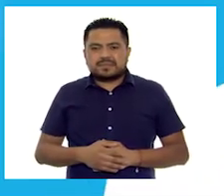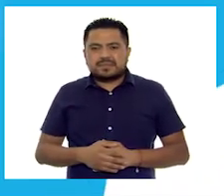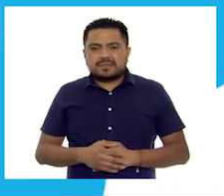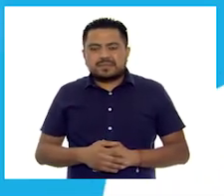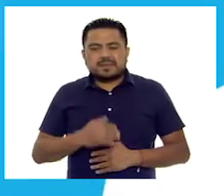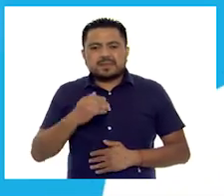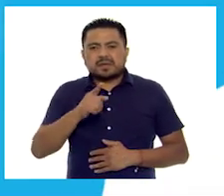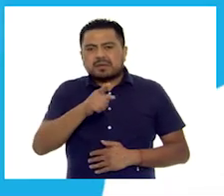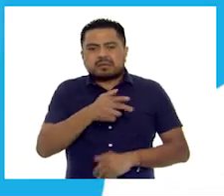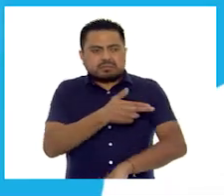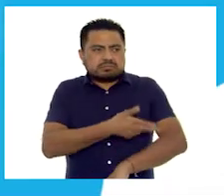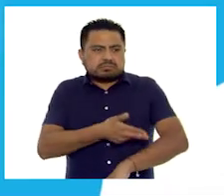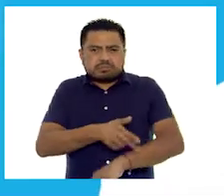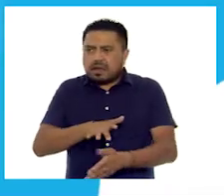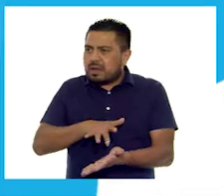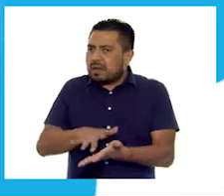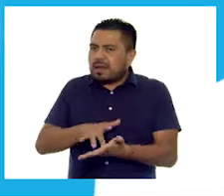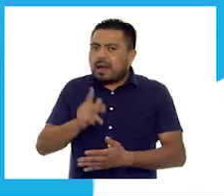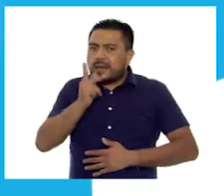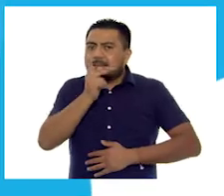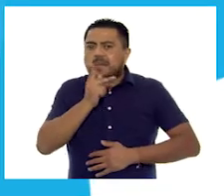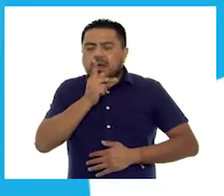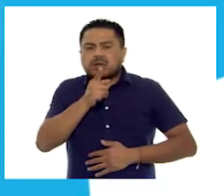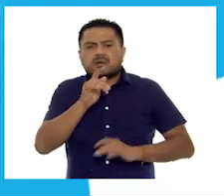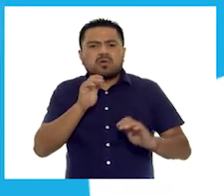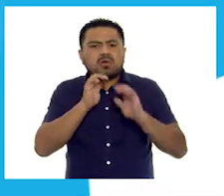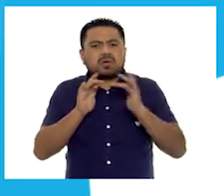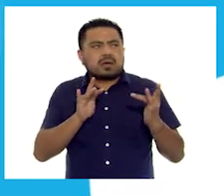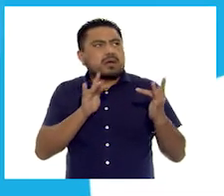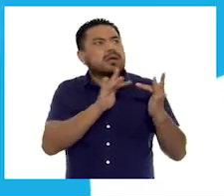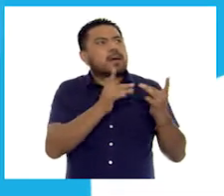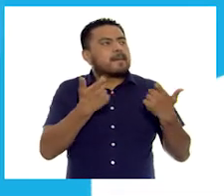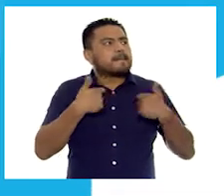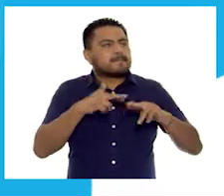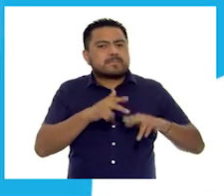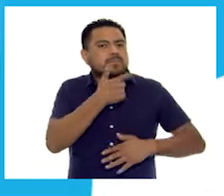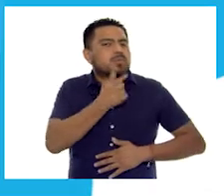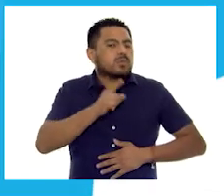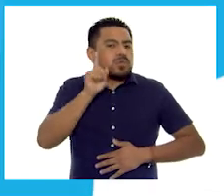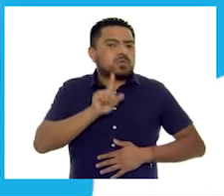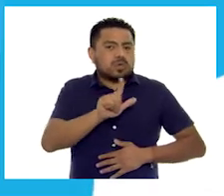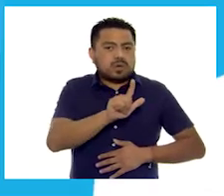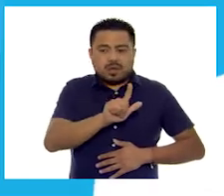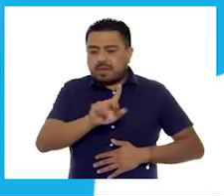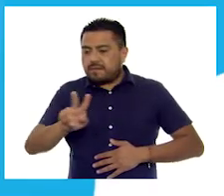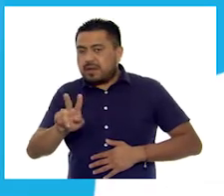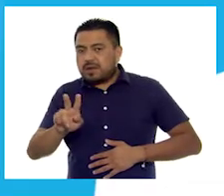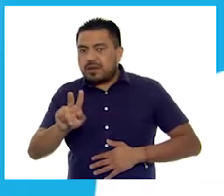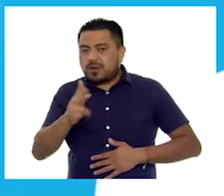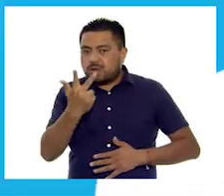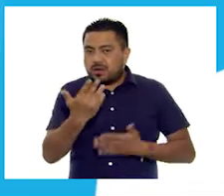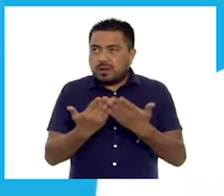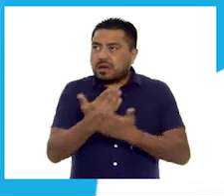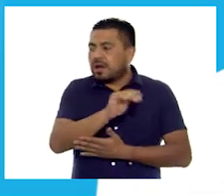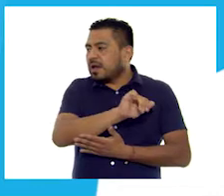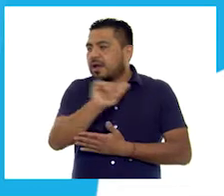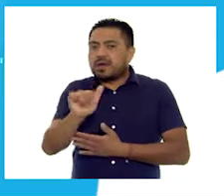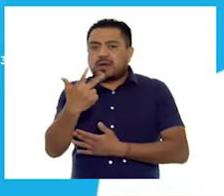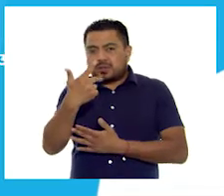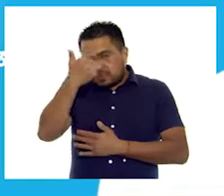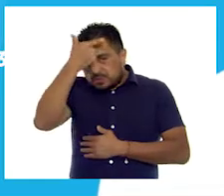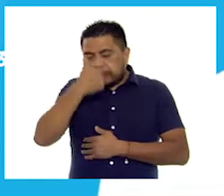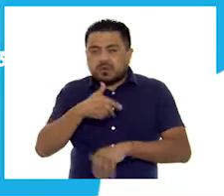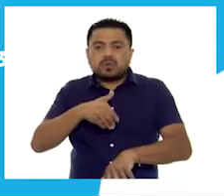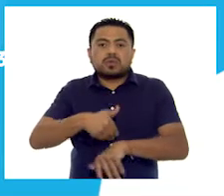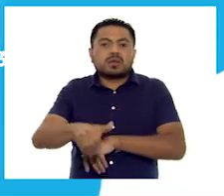Para solicitar apoyo pedagógico, comunícate con maestras y maestros de lunes a viernes de 8 a 20